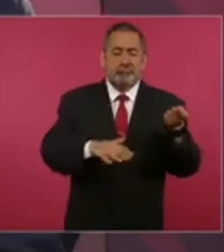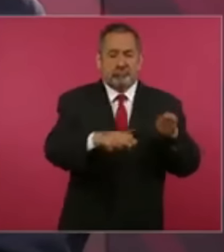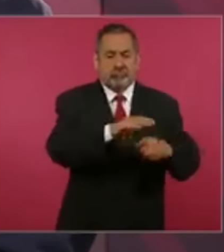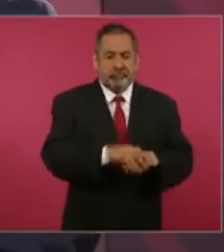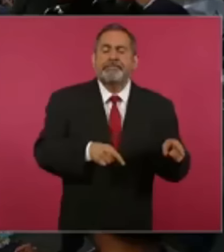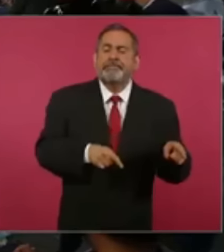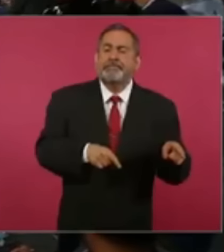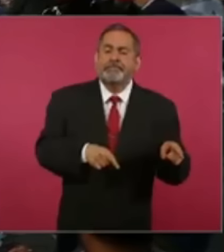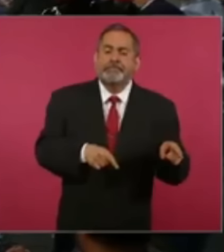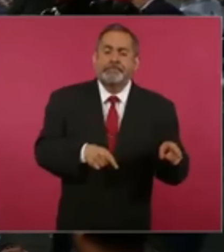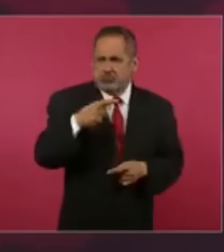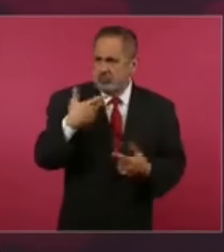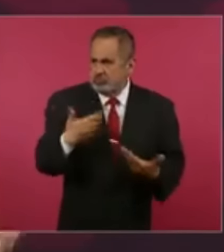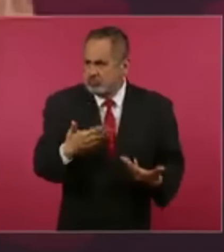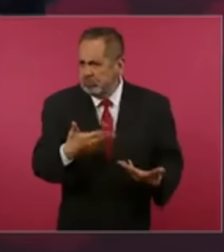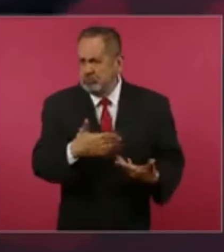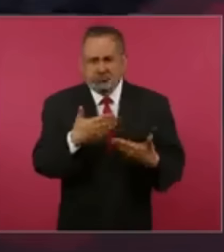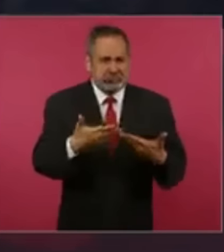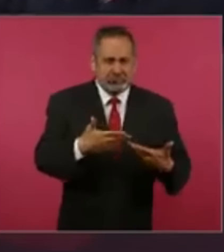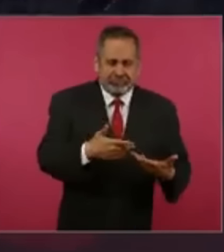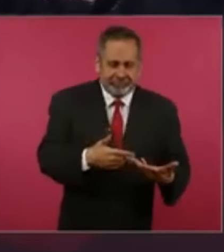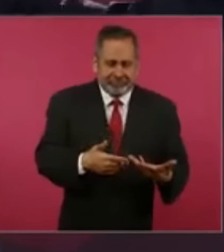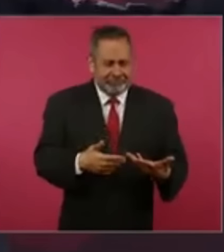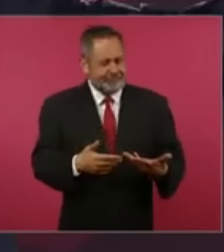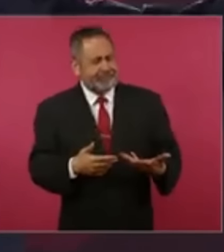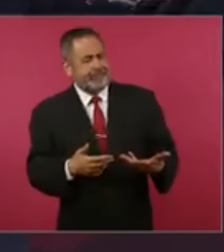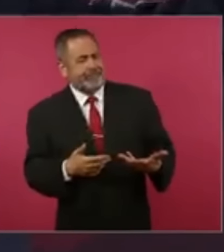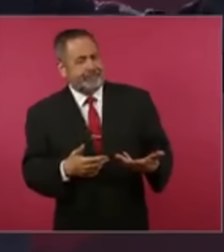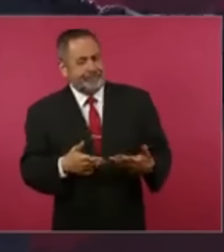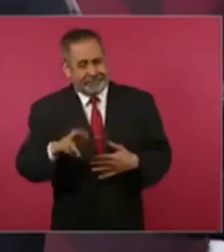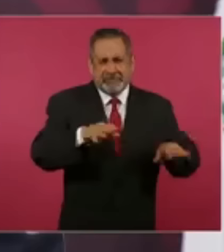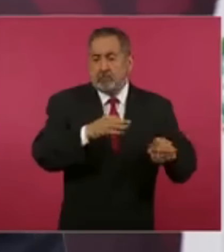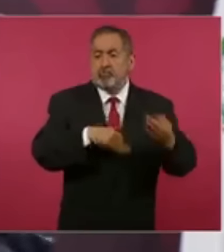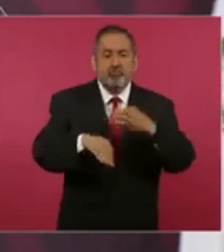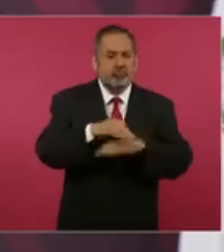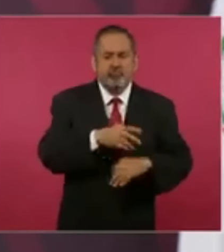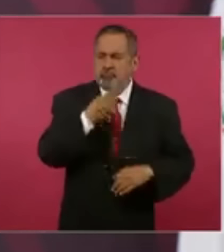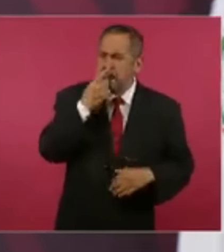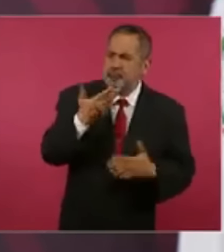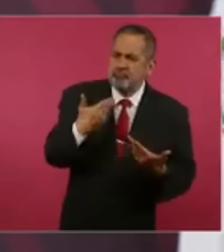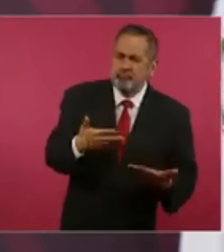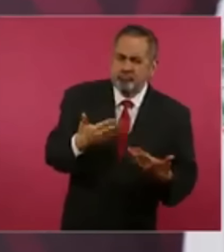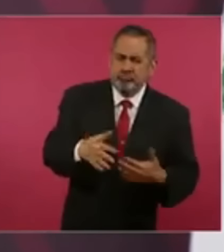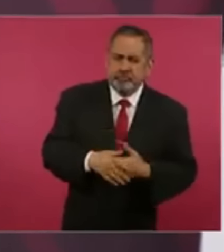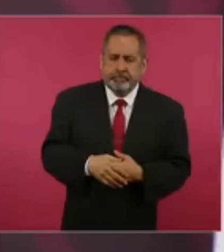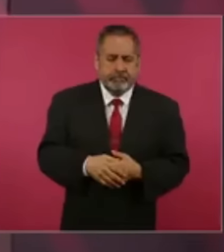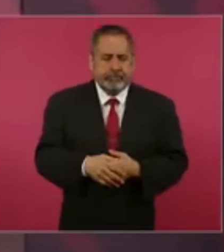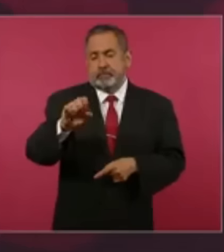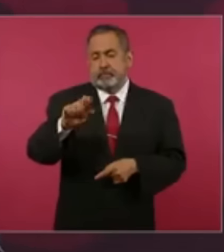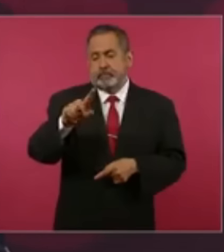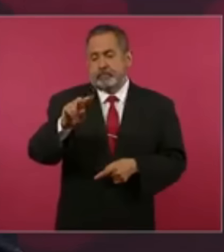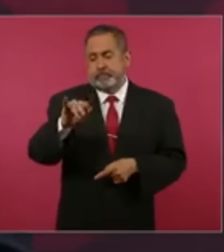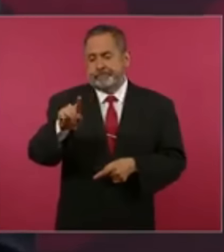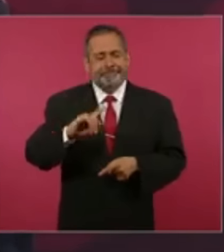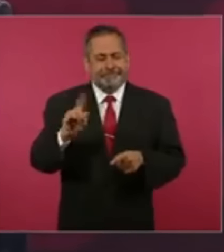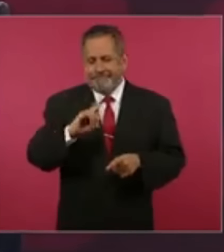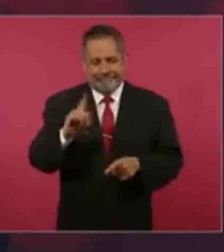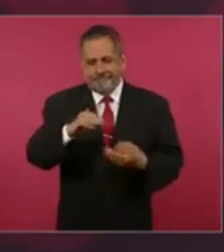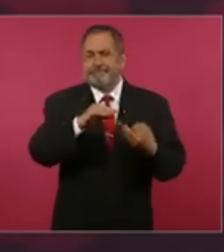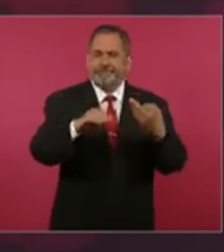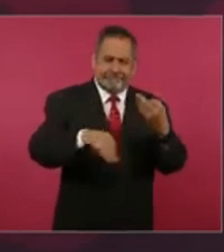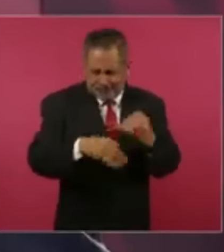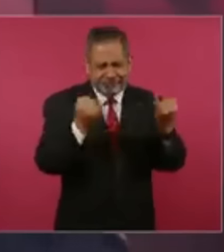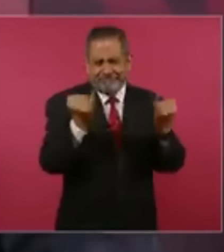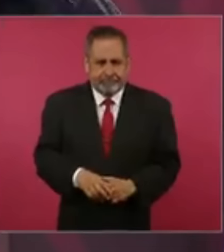presidente Peña Nieto? ¿Te acuerdan? Todos los medios. Nada más se le echa la culpa a Televisa. No, claro que ellos